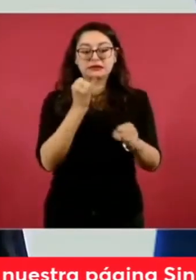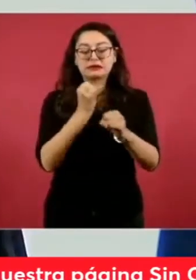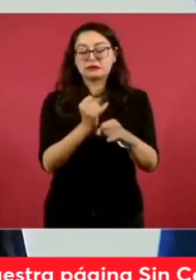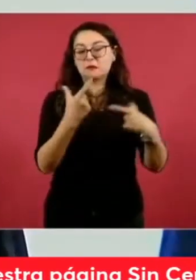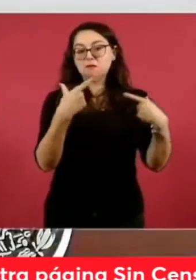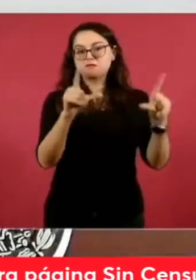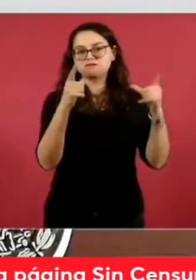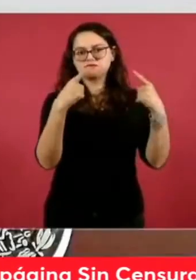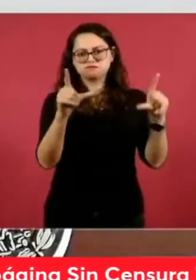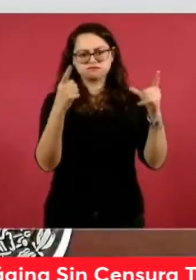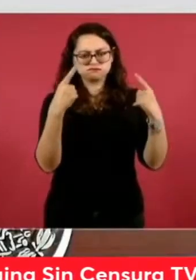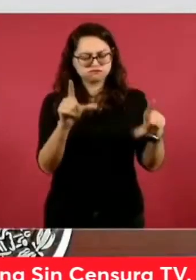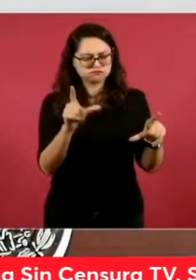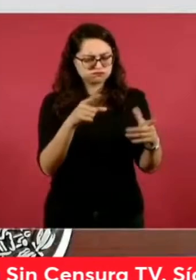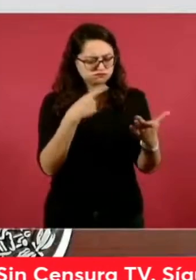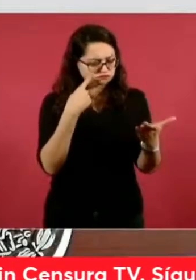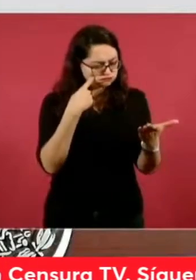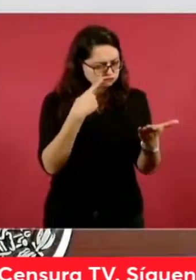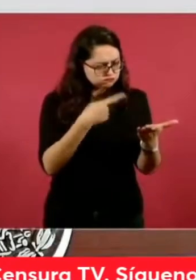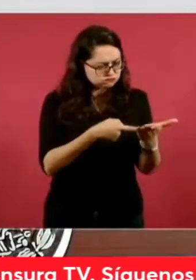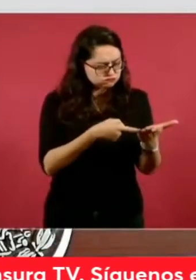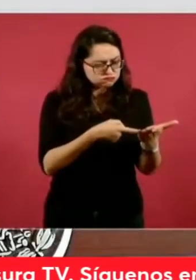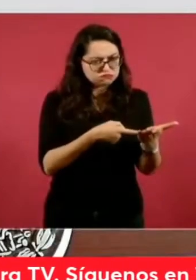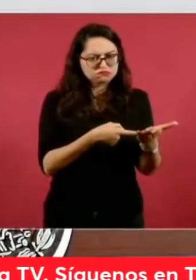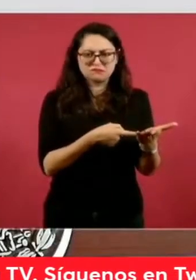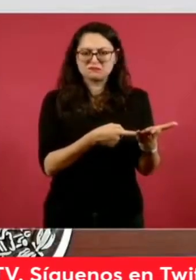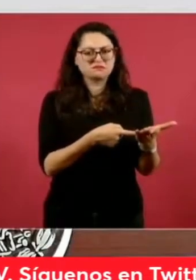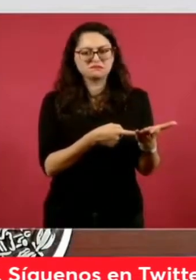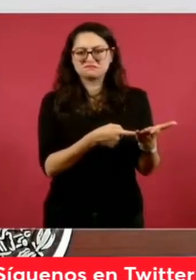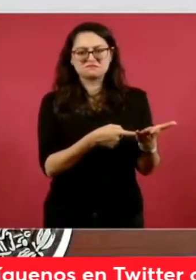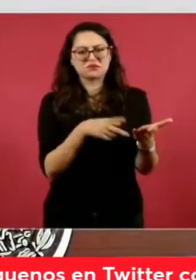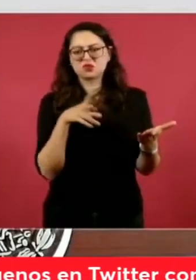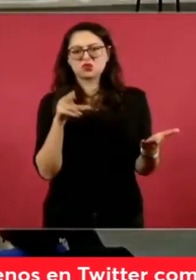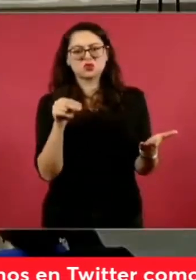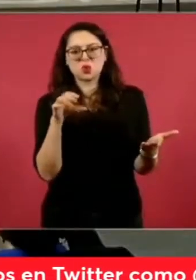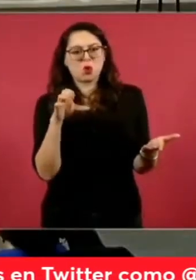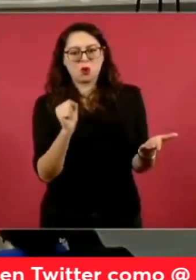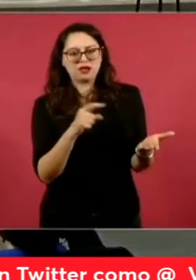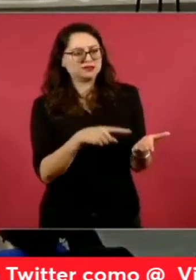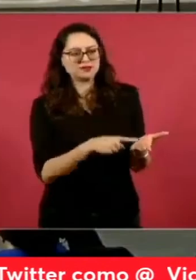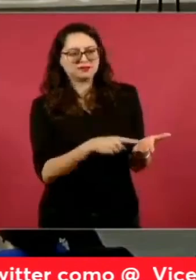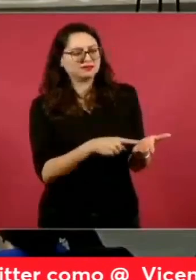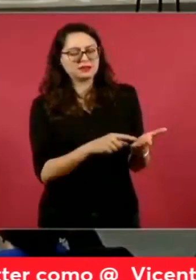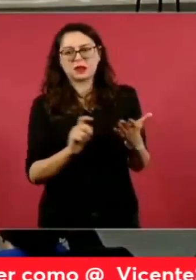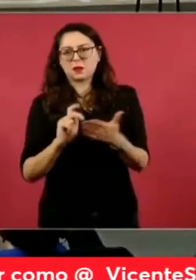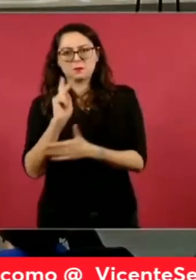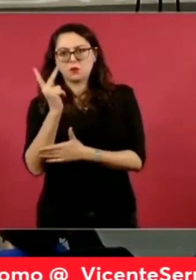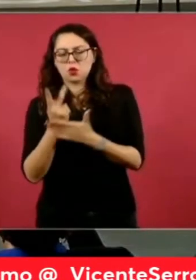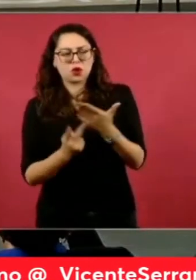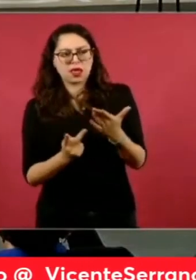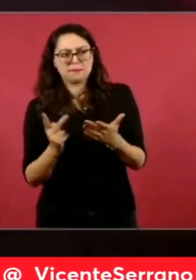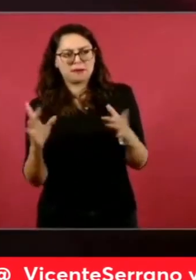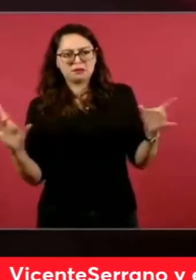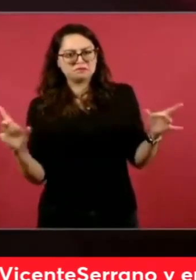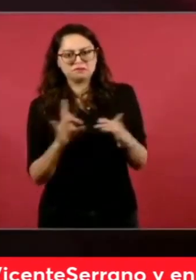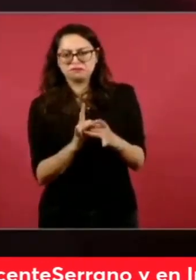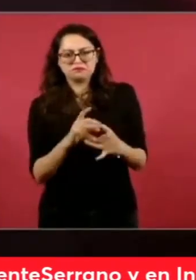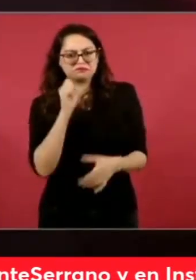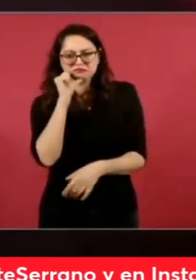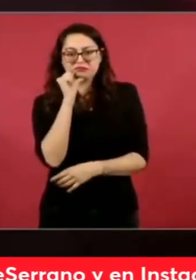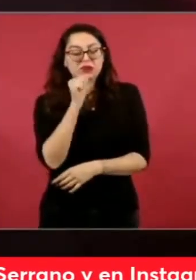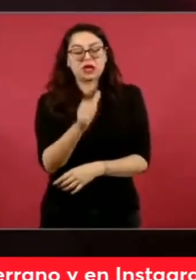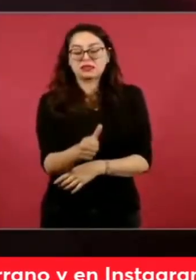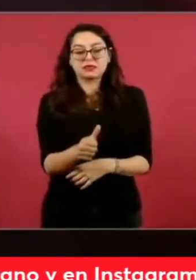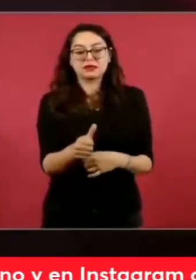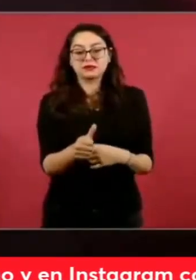sociales no fueron en ningún caso medios que generaran convicción. Por el otro lado,